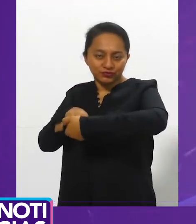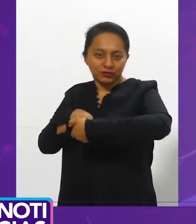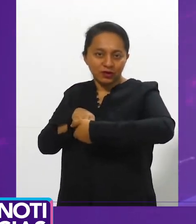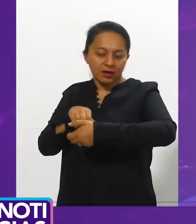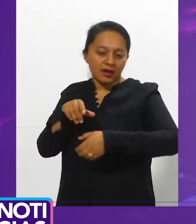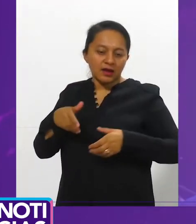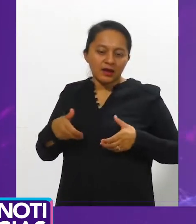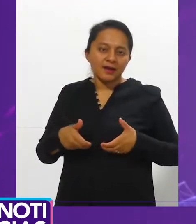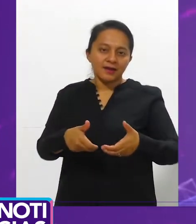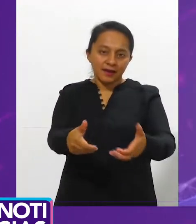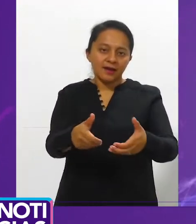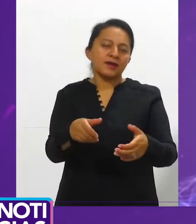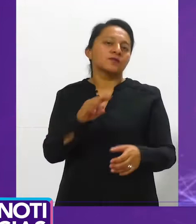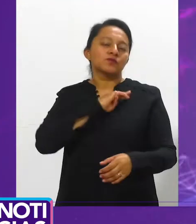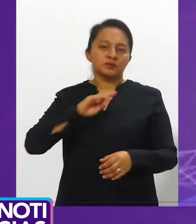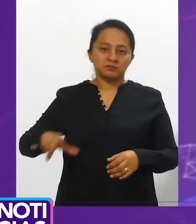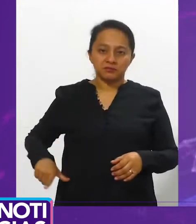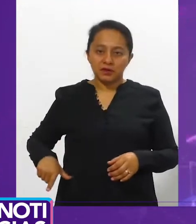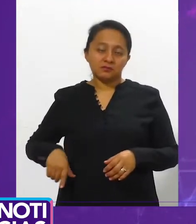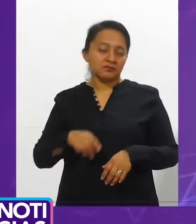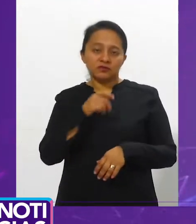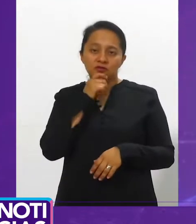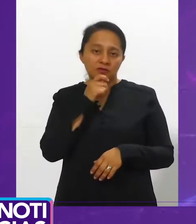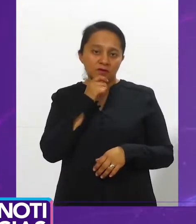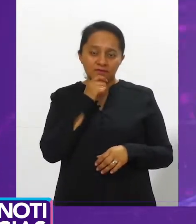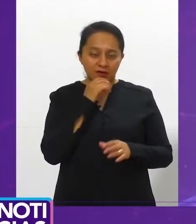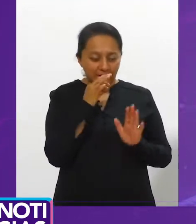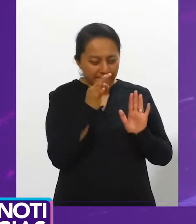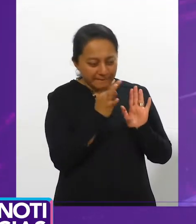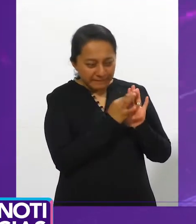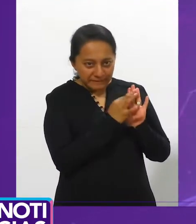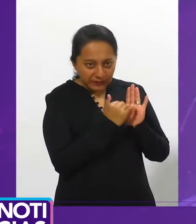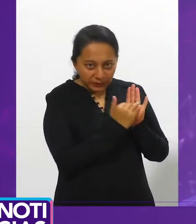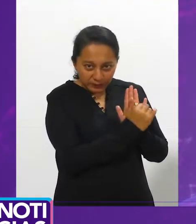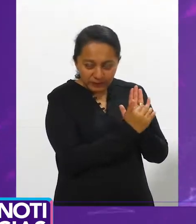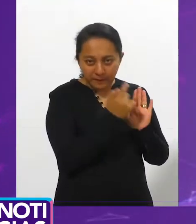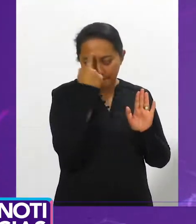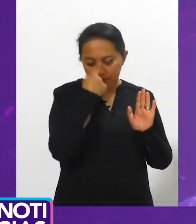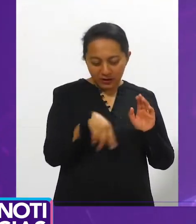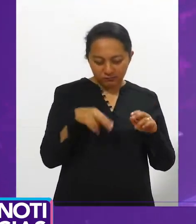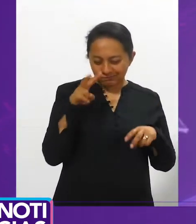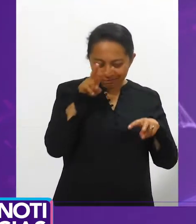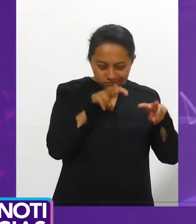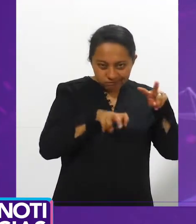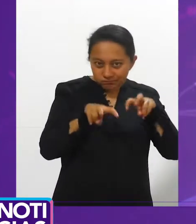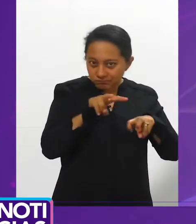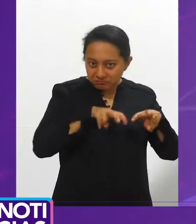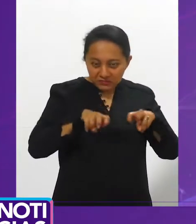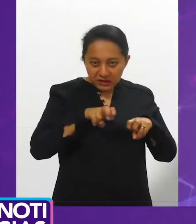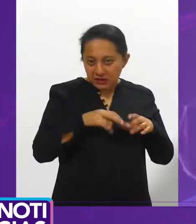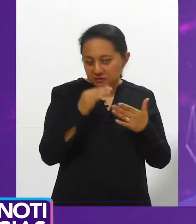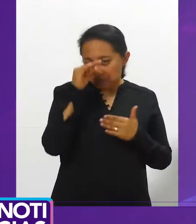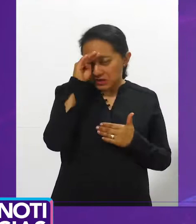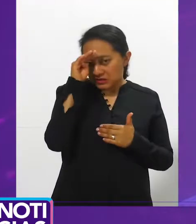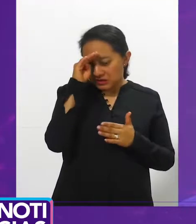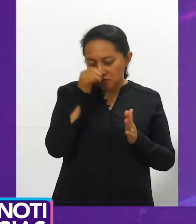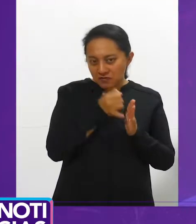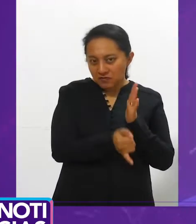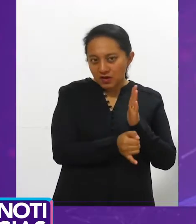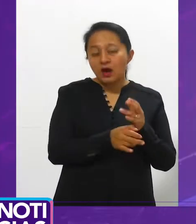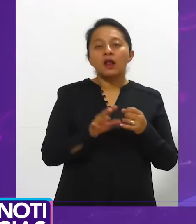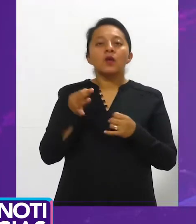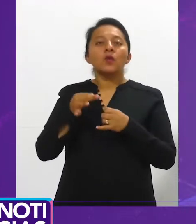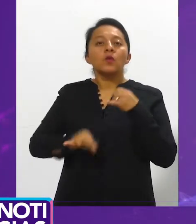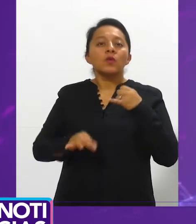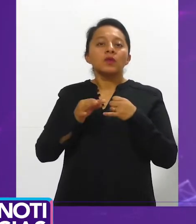vialidades municipales, por lo que no se tiene considerado el punto para ser tratado, analizado ni considerado durante la última